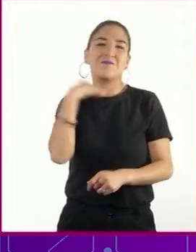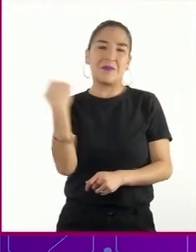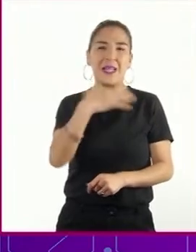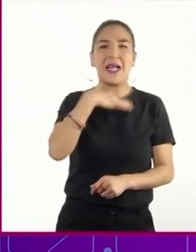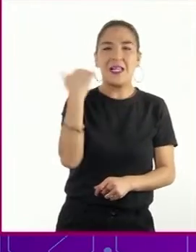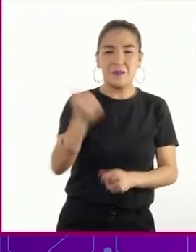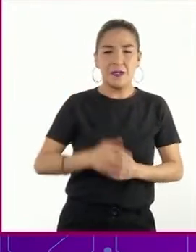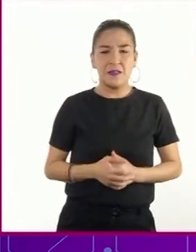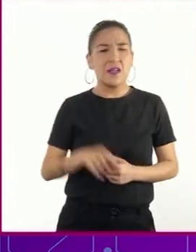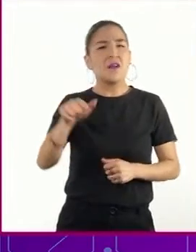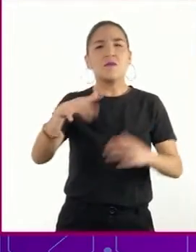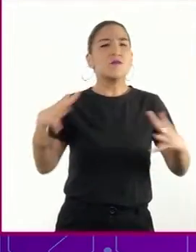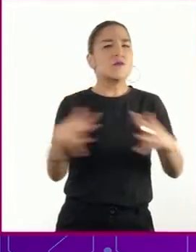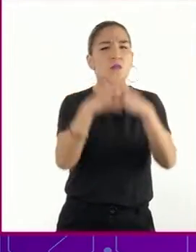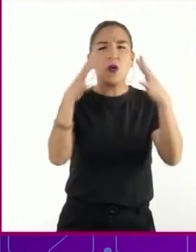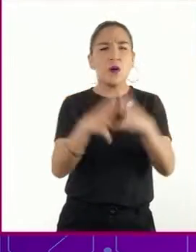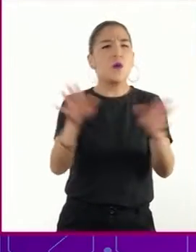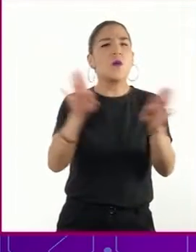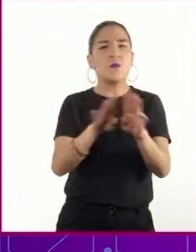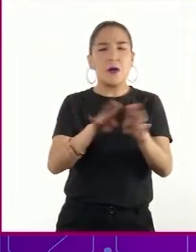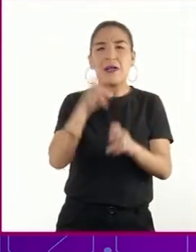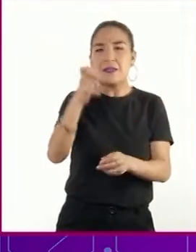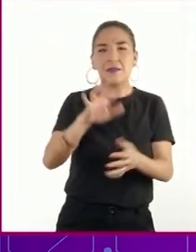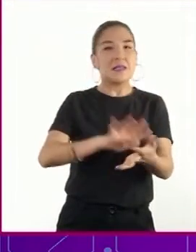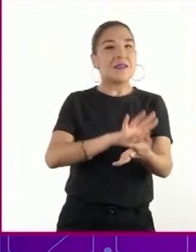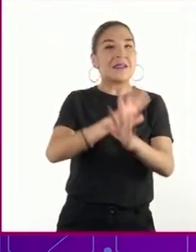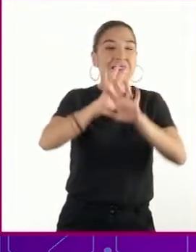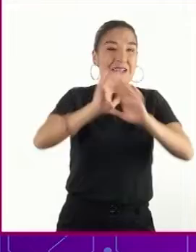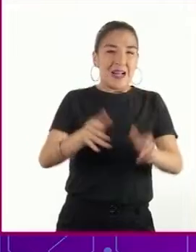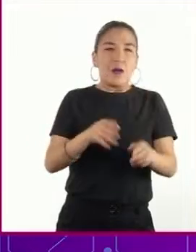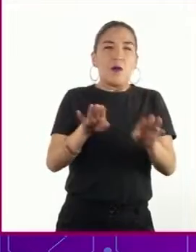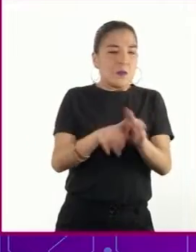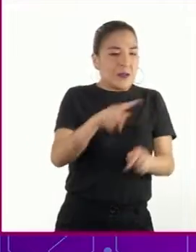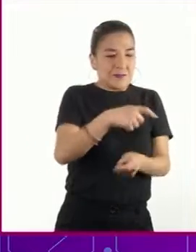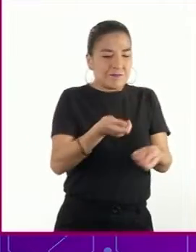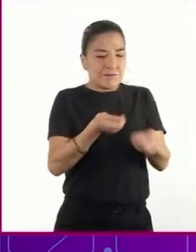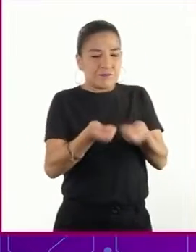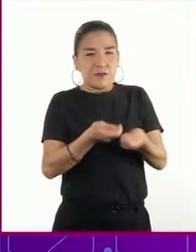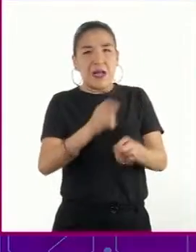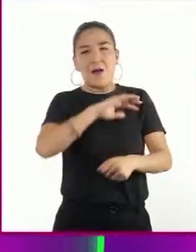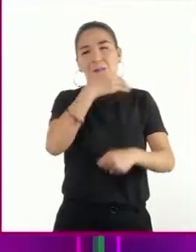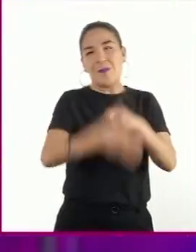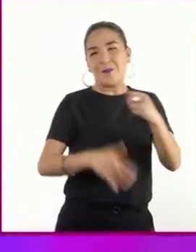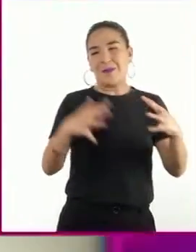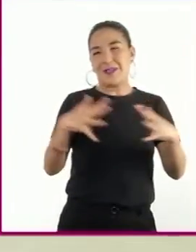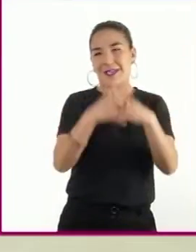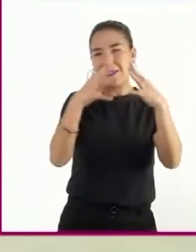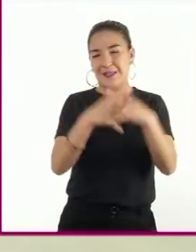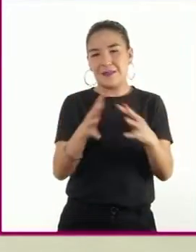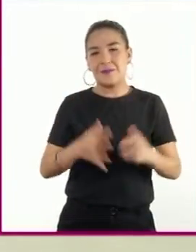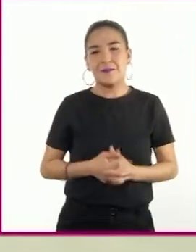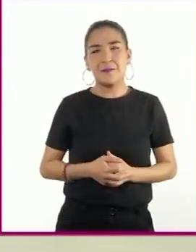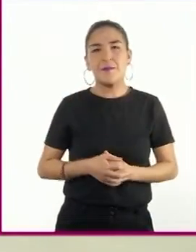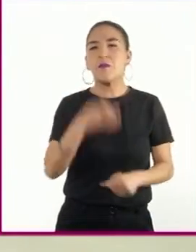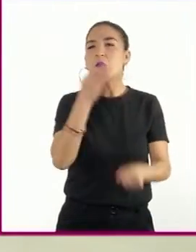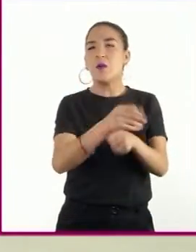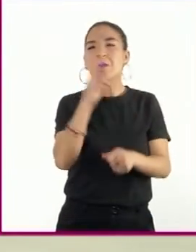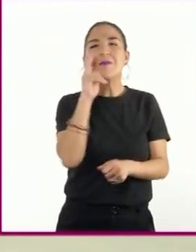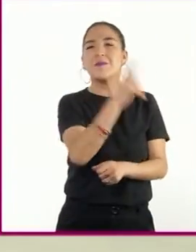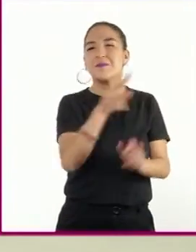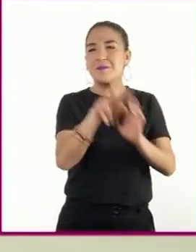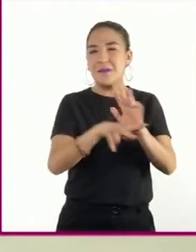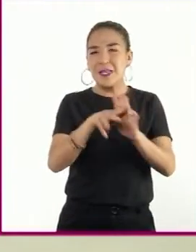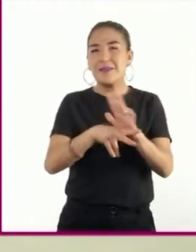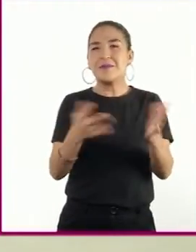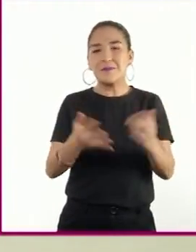batallones del pueblo fueron disueltos junto con el ejército regular al final de la guerra. ¿Qué les pareció el video?